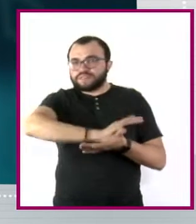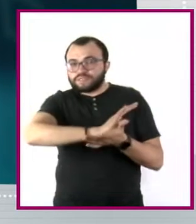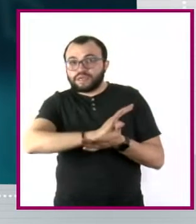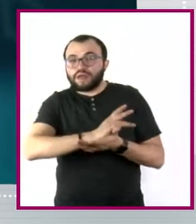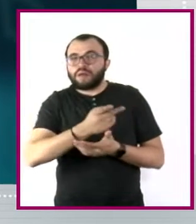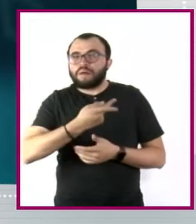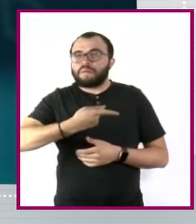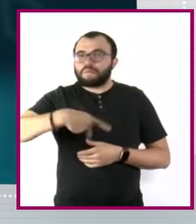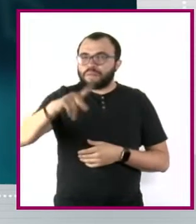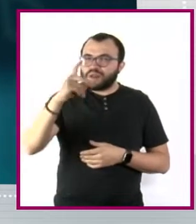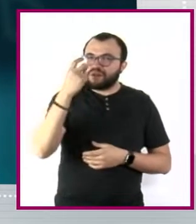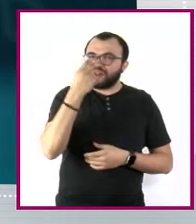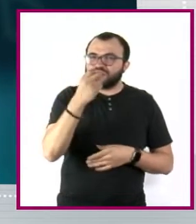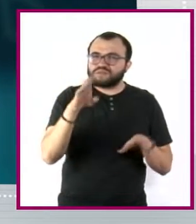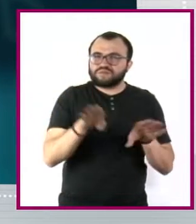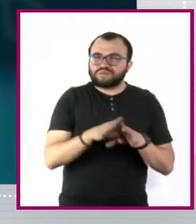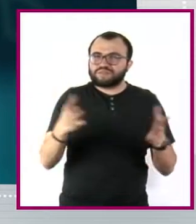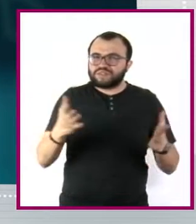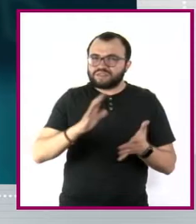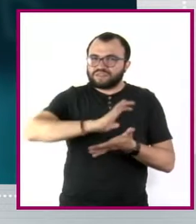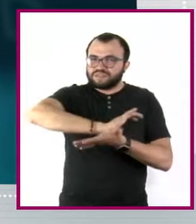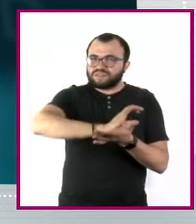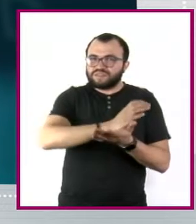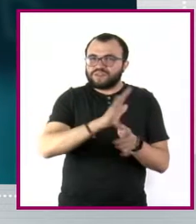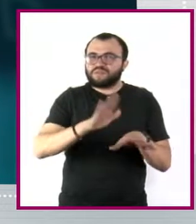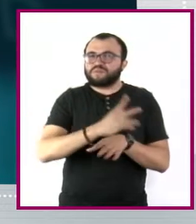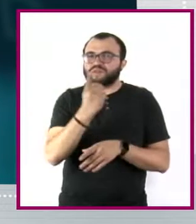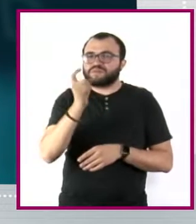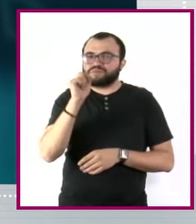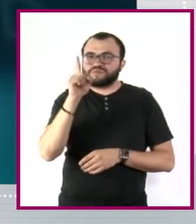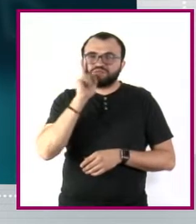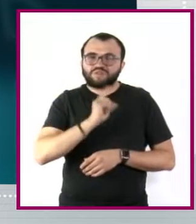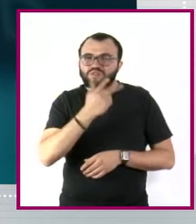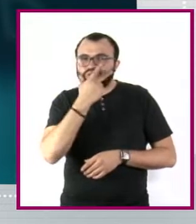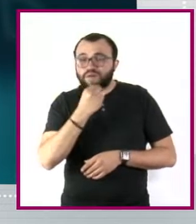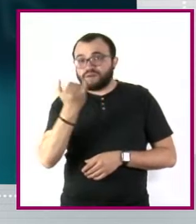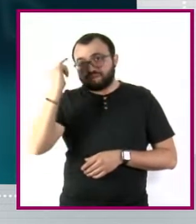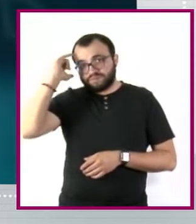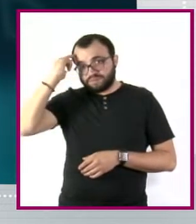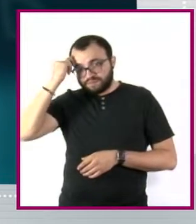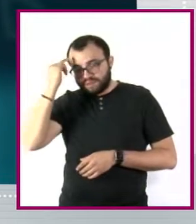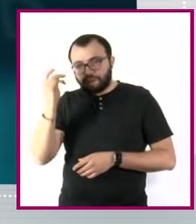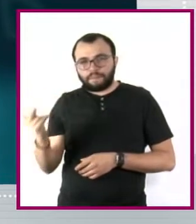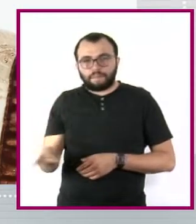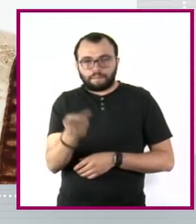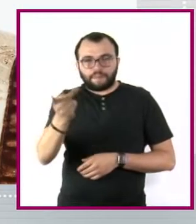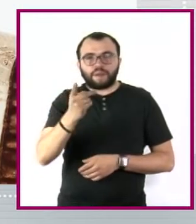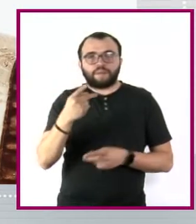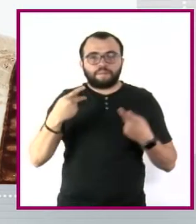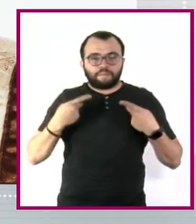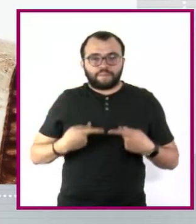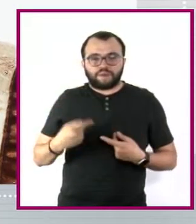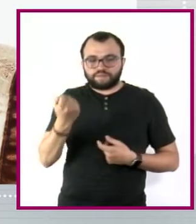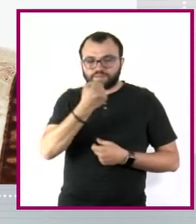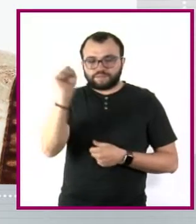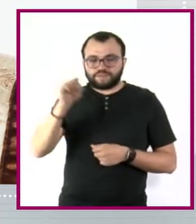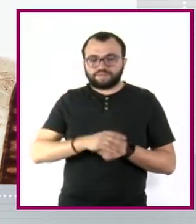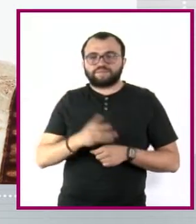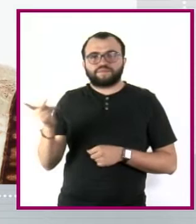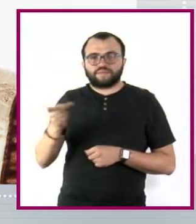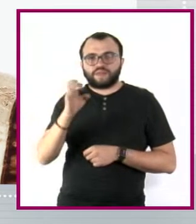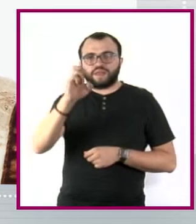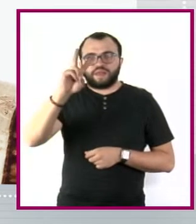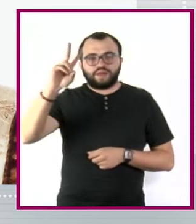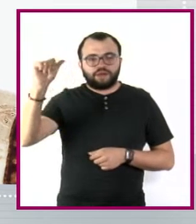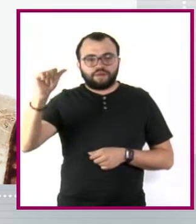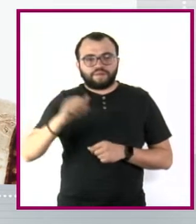es realmente este fenómeno de discriminación por razones de género y origen étnico? Preguntémosle a un experto. Hoy entrevistaremos a Eva